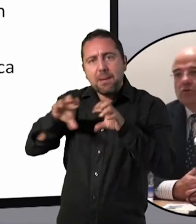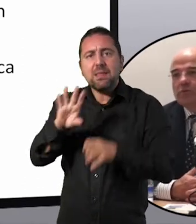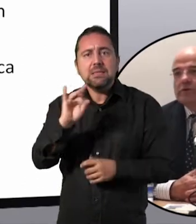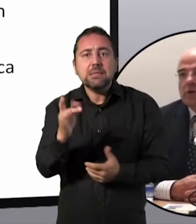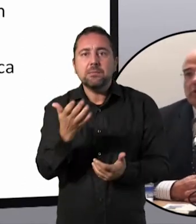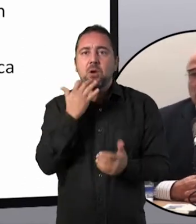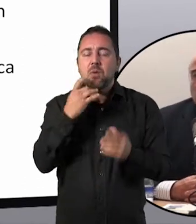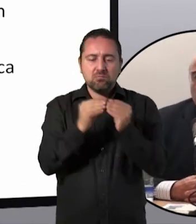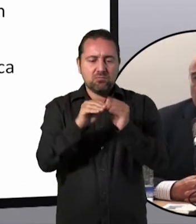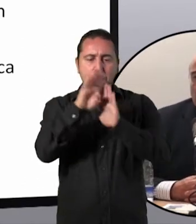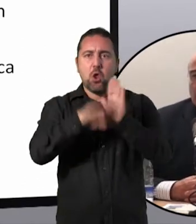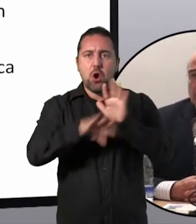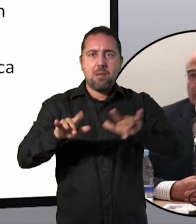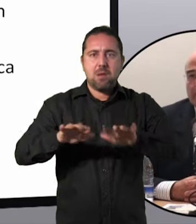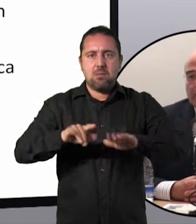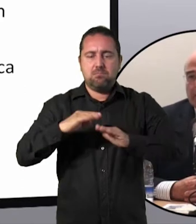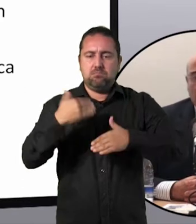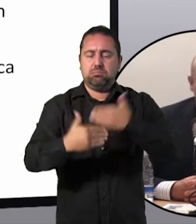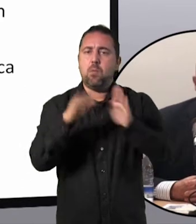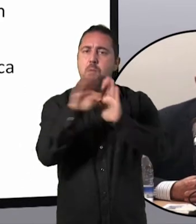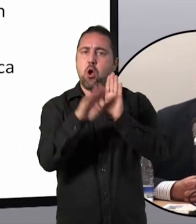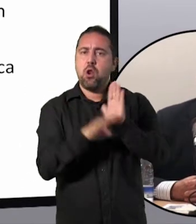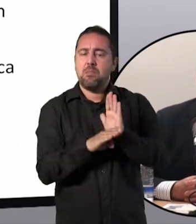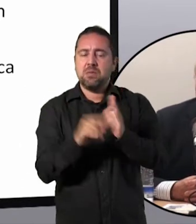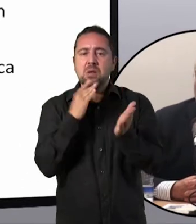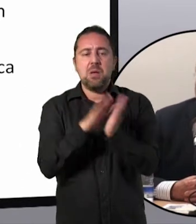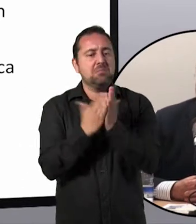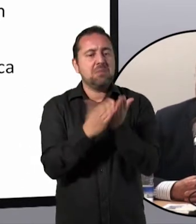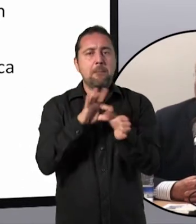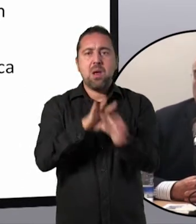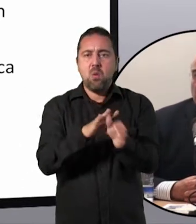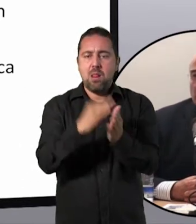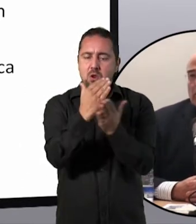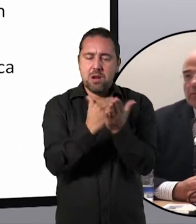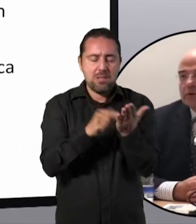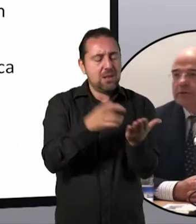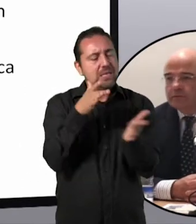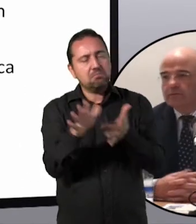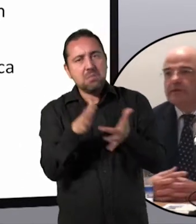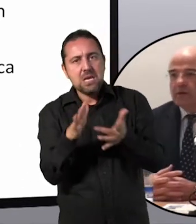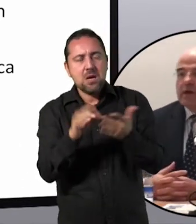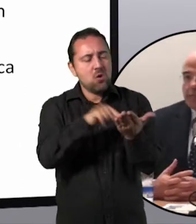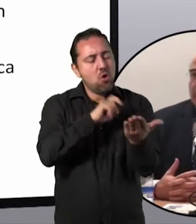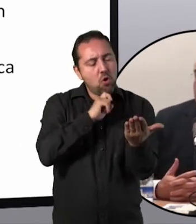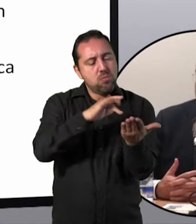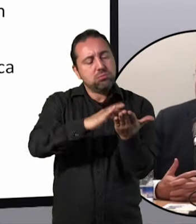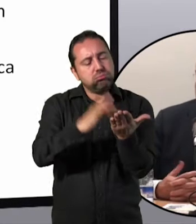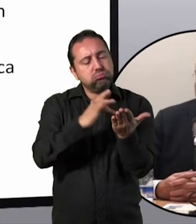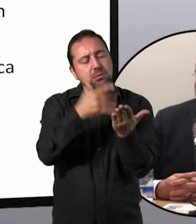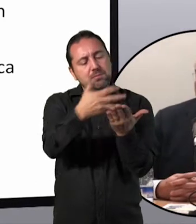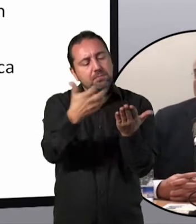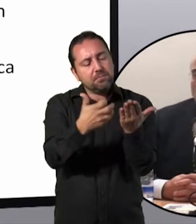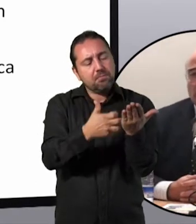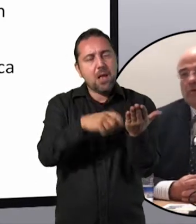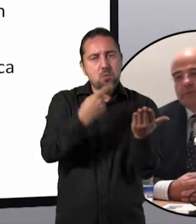Bueno, tú puedes coger un manual de programación, te pueden explicar un manual de programación y puedes desarrollar programas.